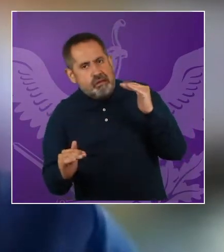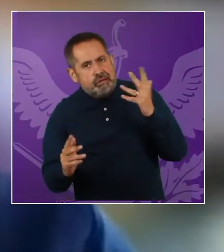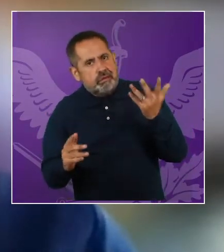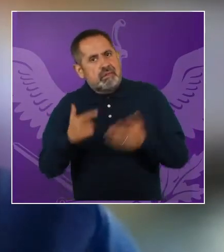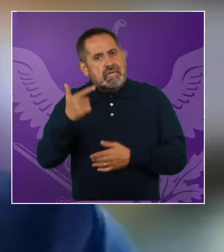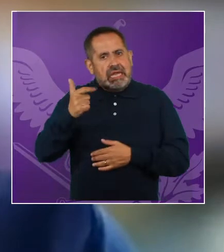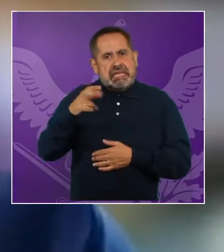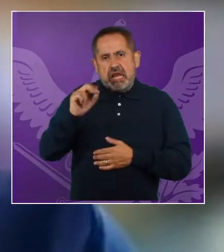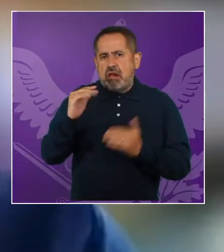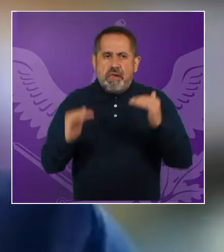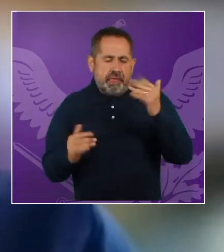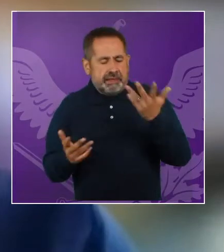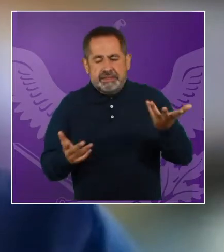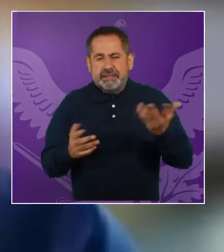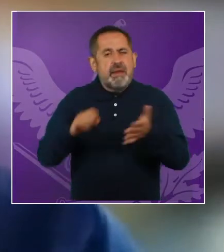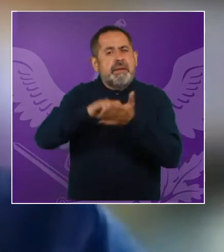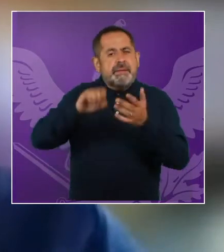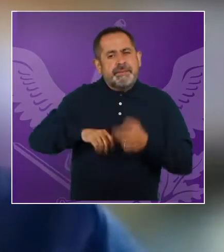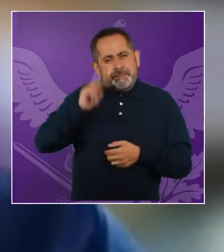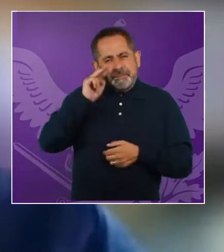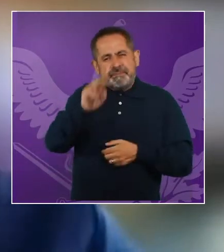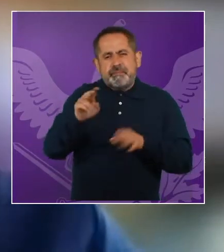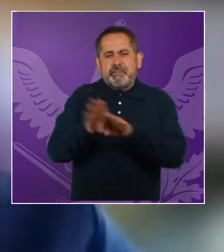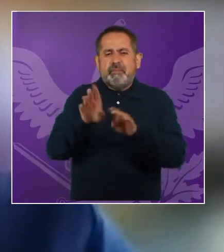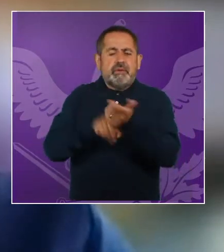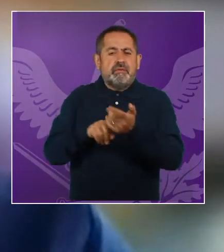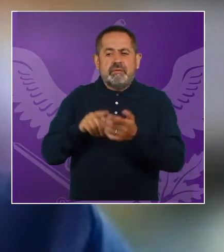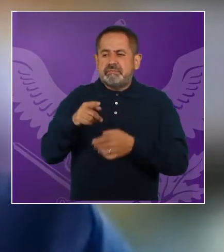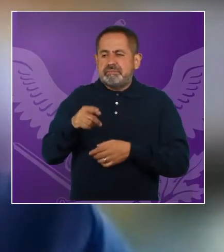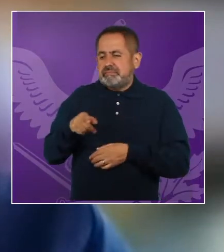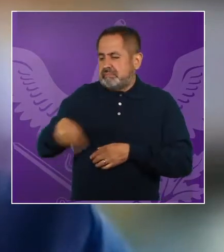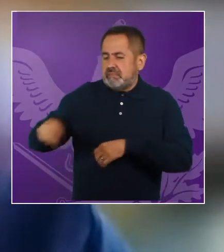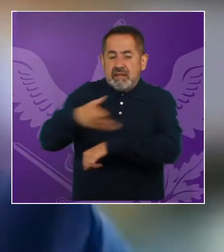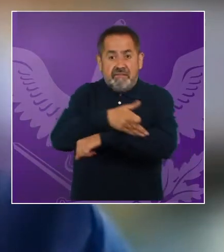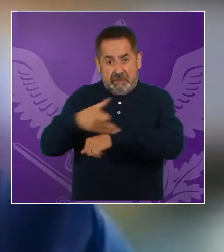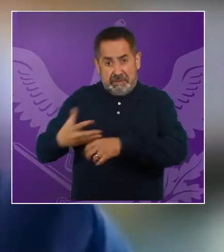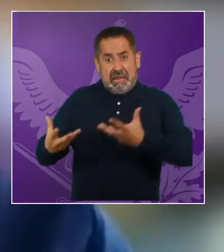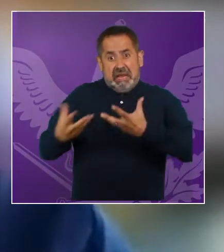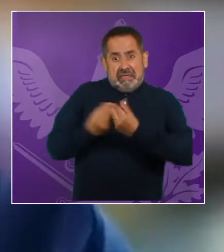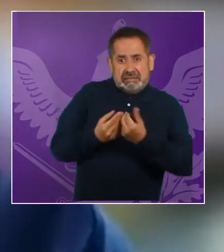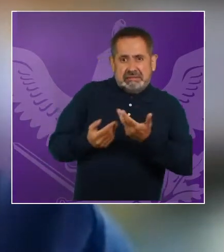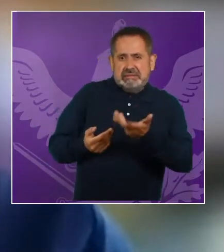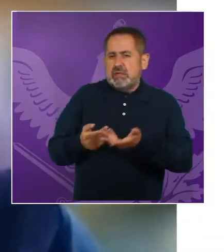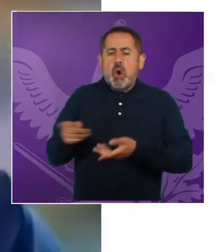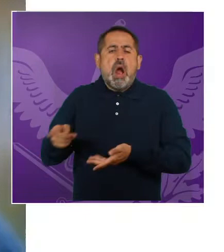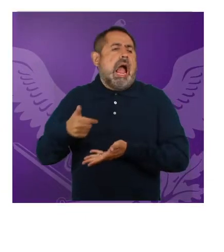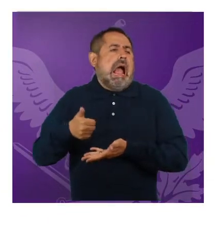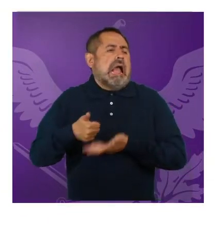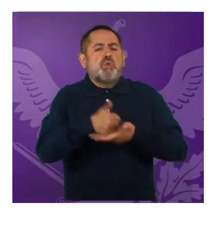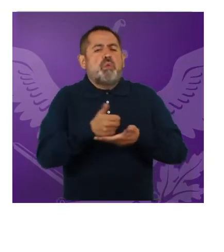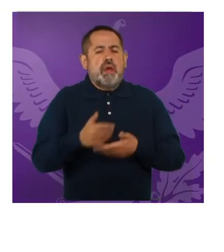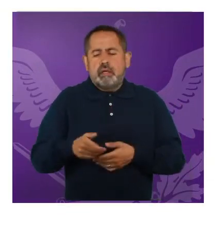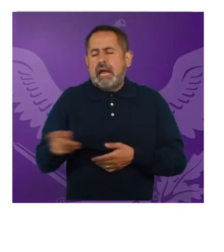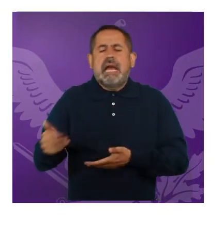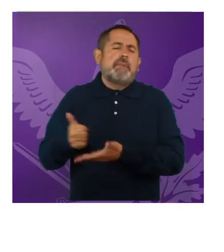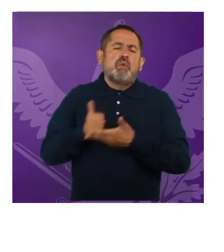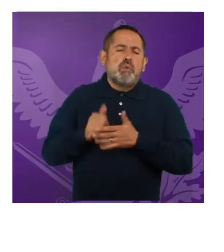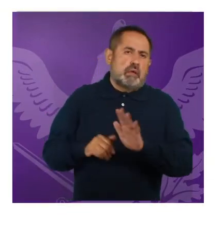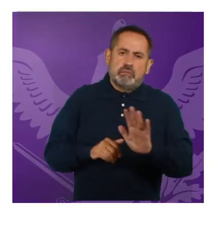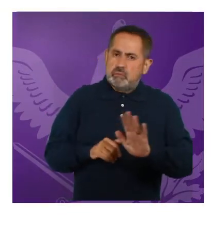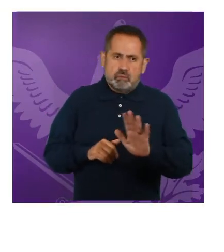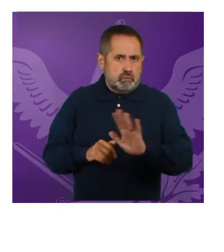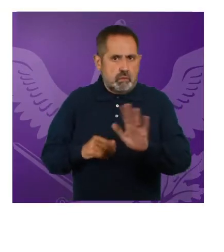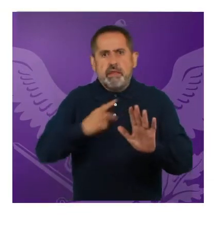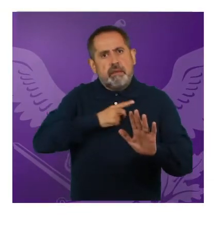desigualdad de género. ejemplo, verlas como parte de la familia o ver su trabajo como ayuda